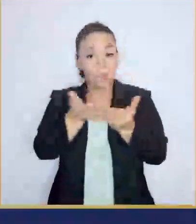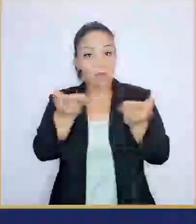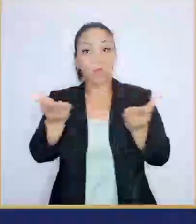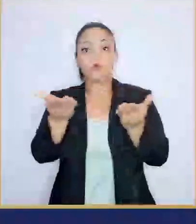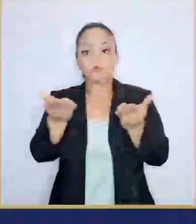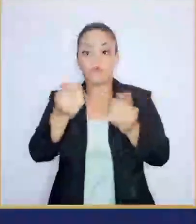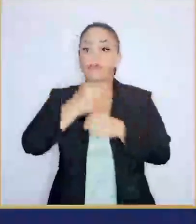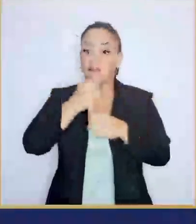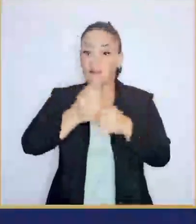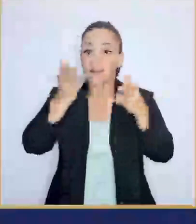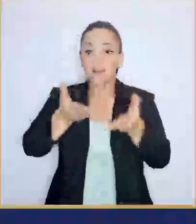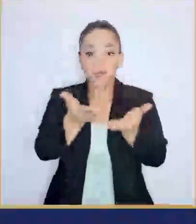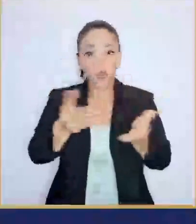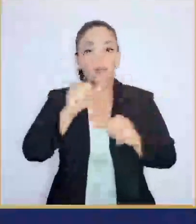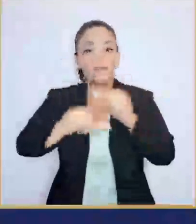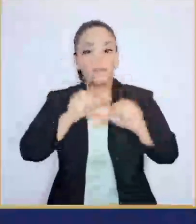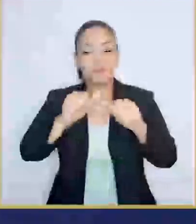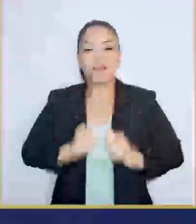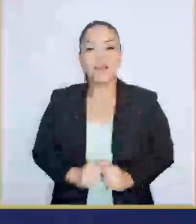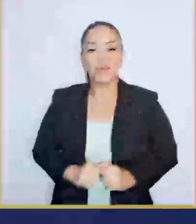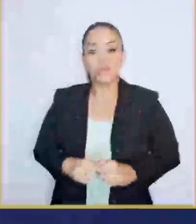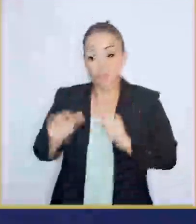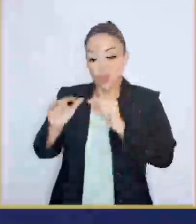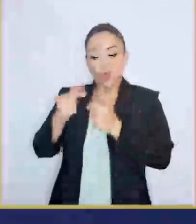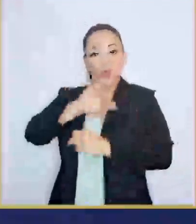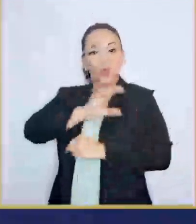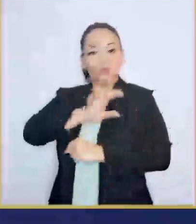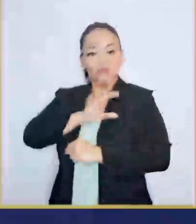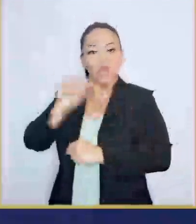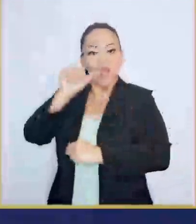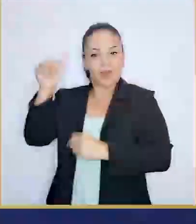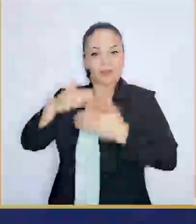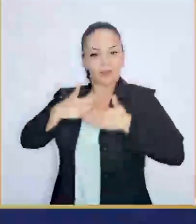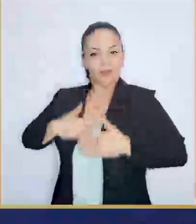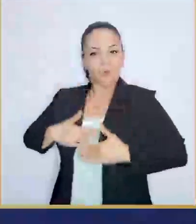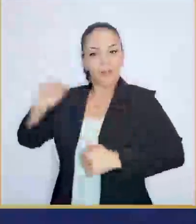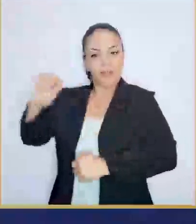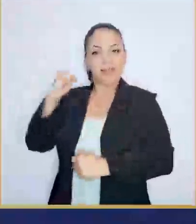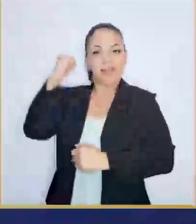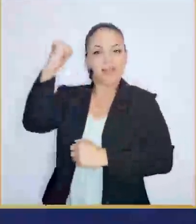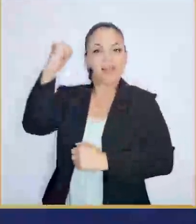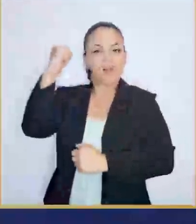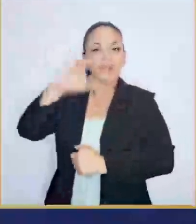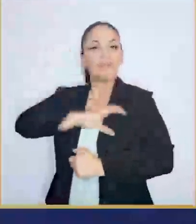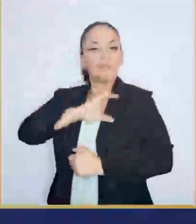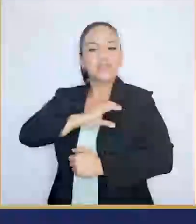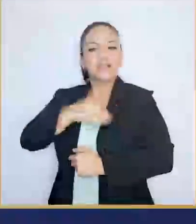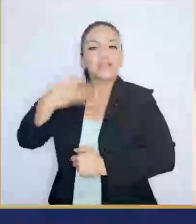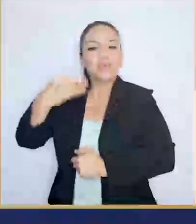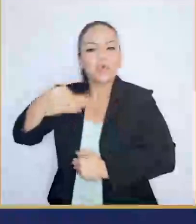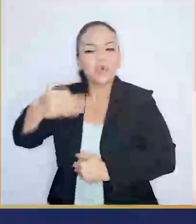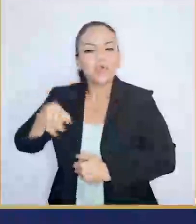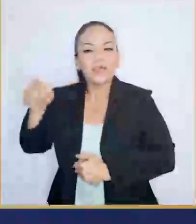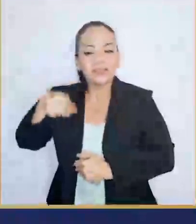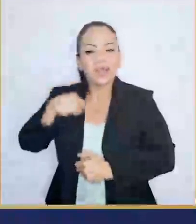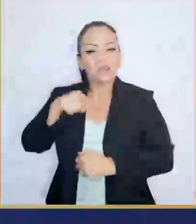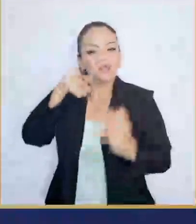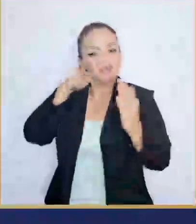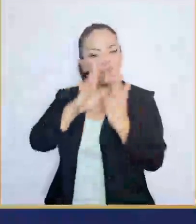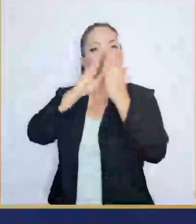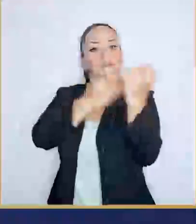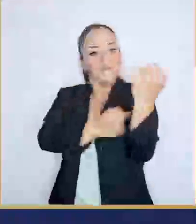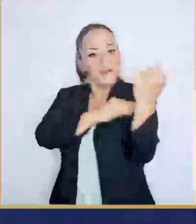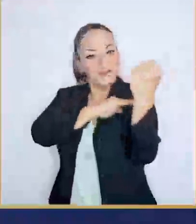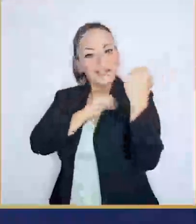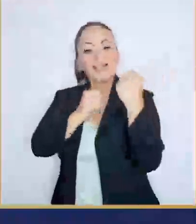este pueblo trabajador y esforzado Nuestros héroes de azul, nuestra policía, libran todos los